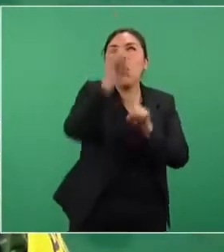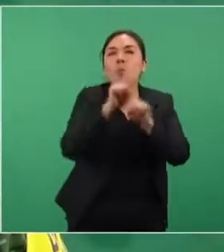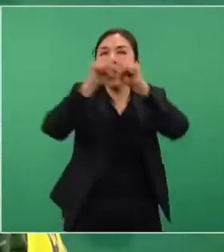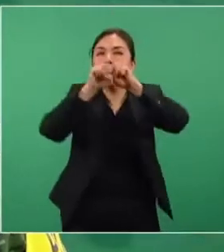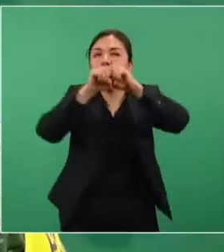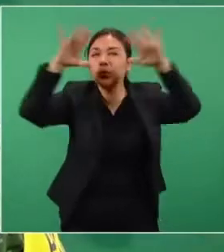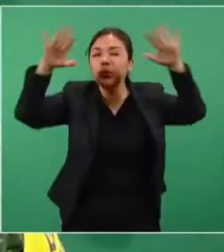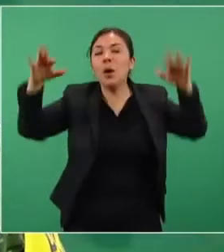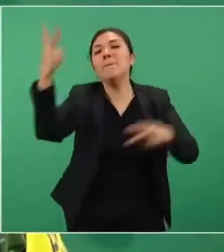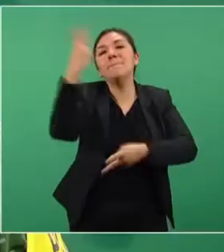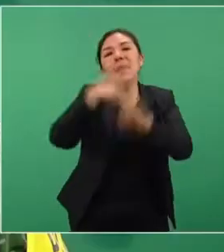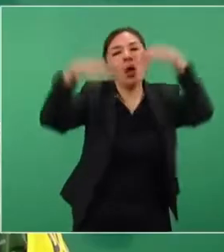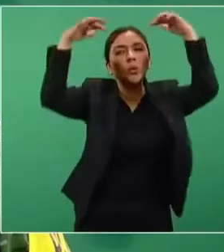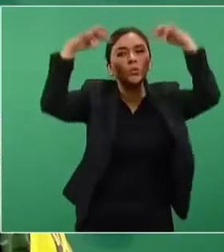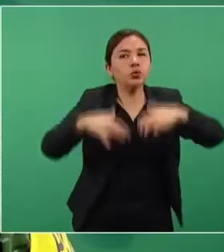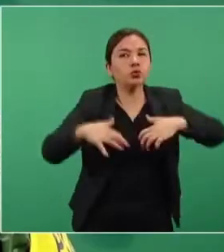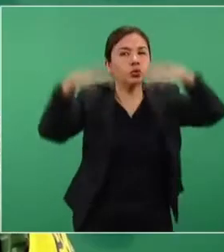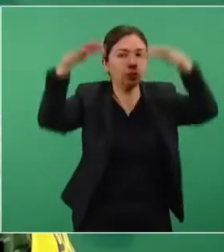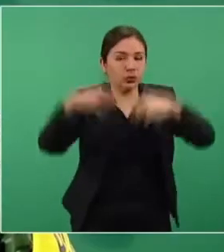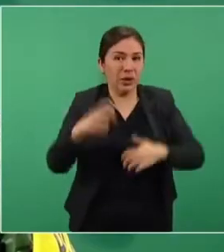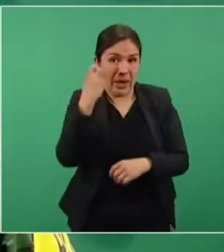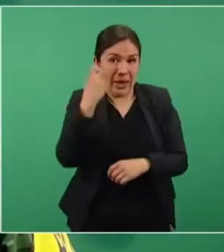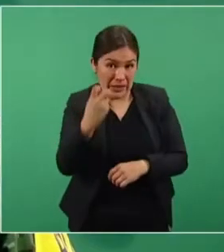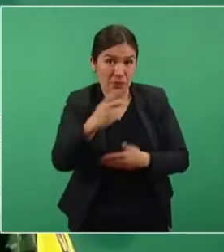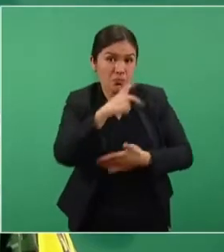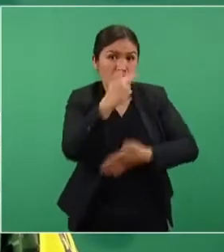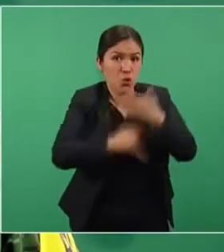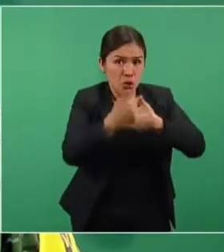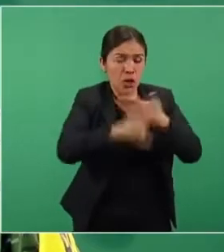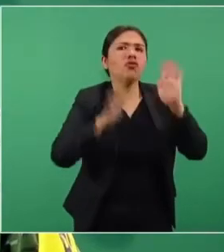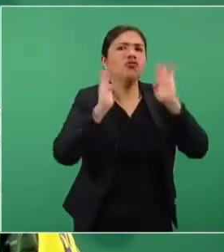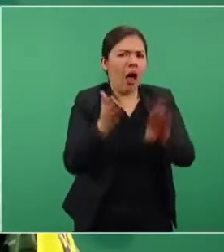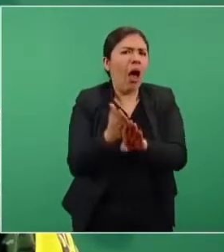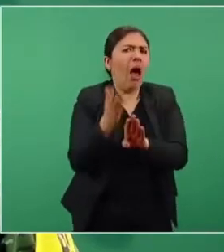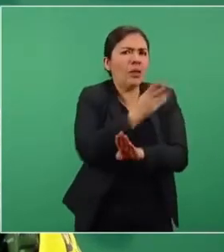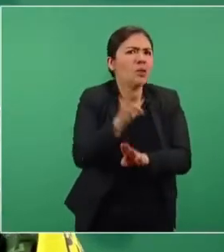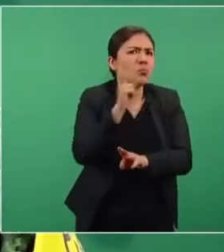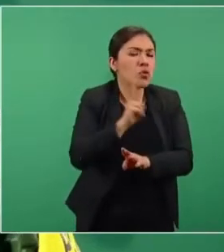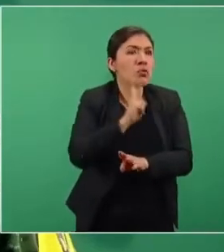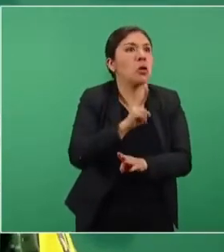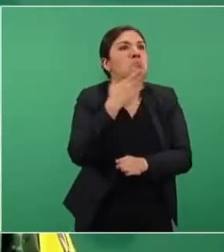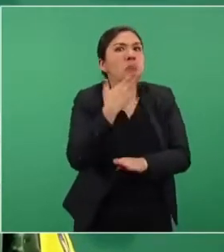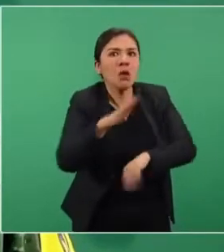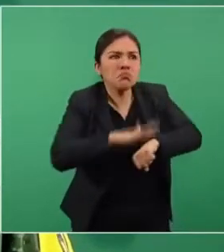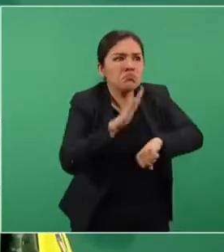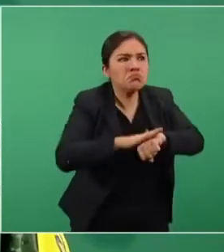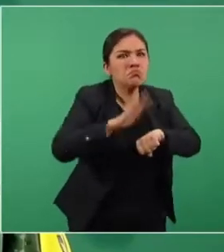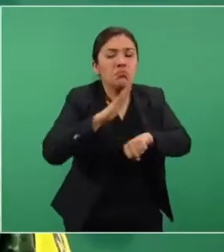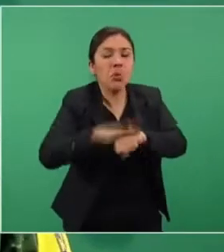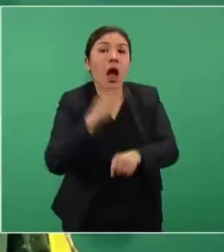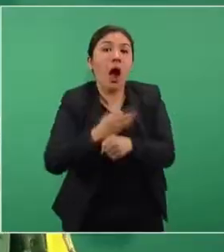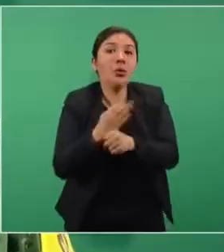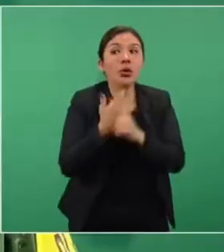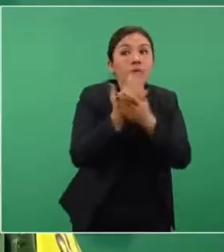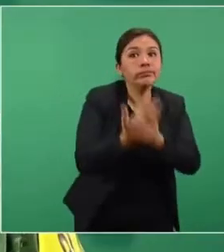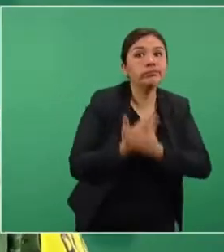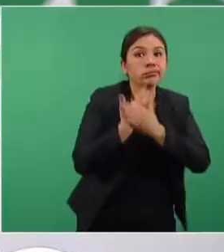lluvia. Este proyecto ya se ha aprobado y nos ha dado resultado y ahorita lo tenemos en stand-by.